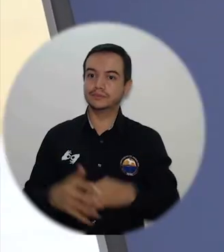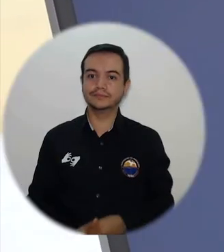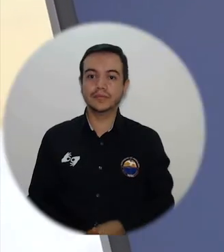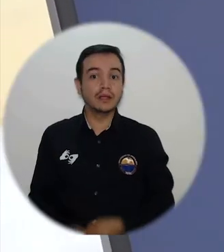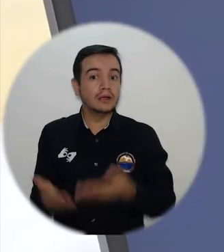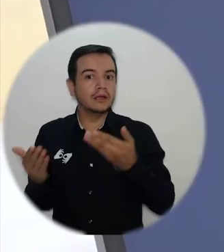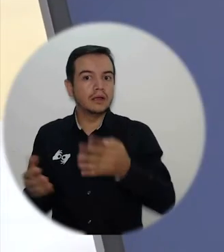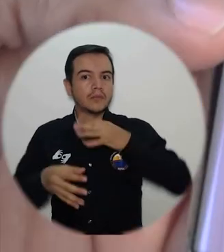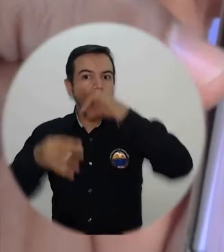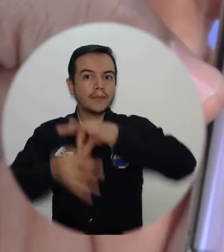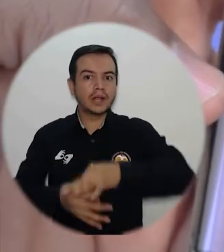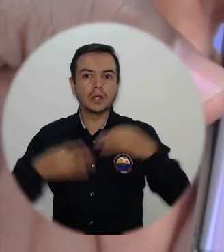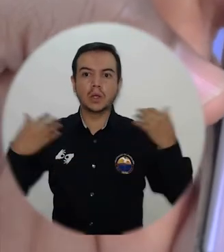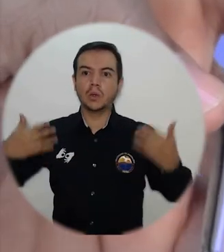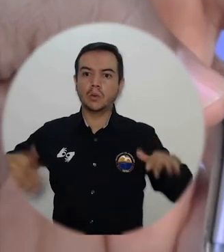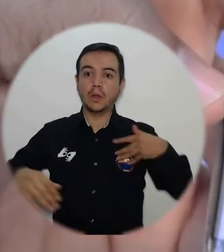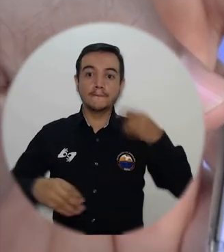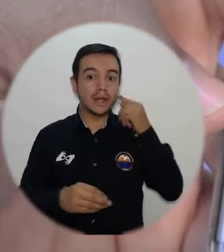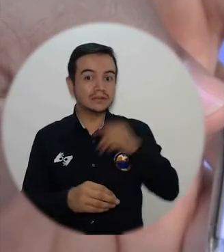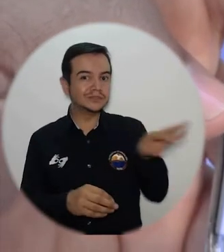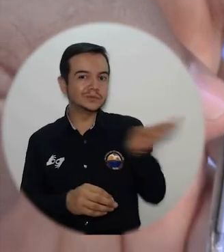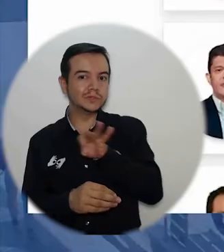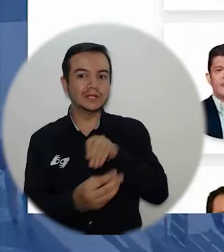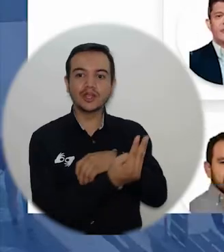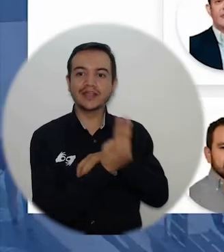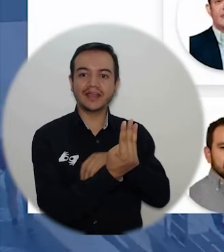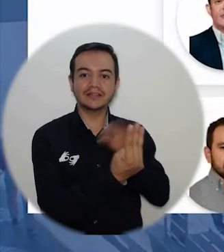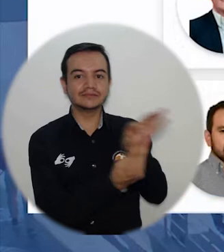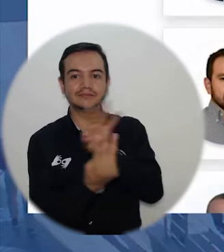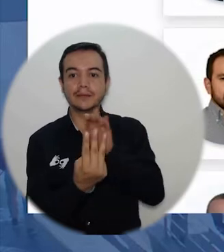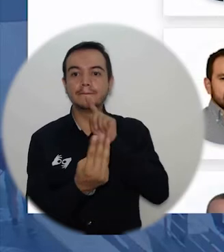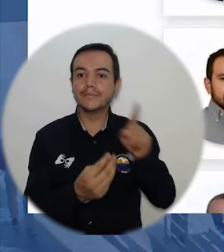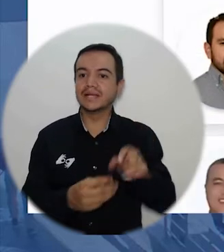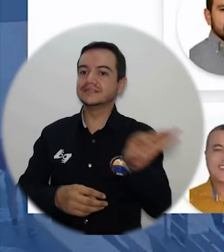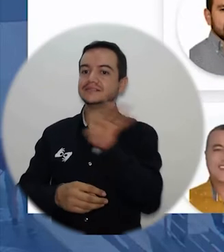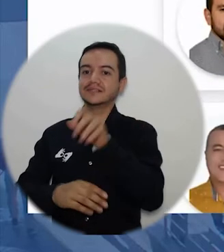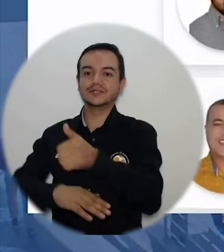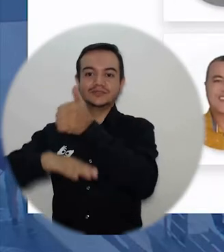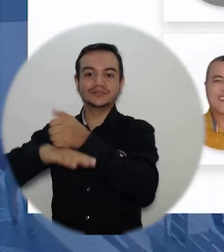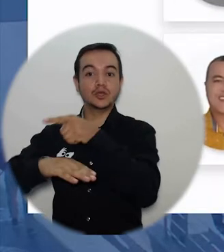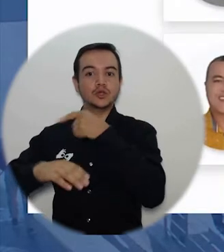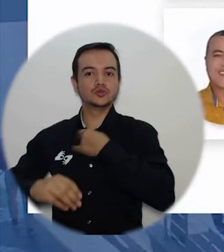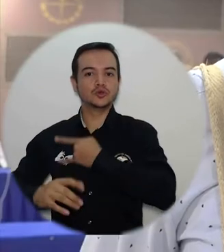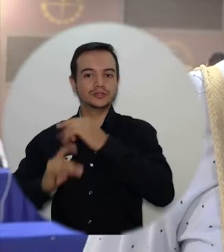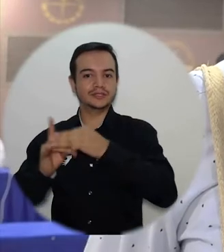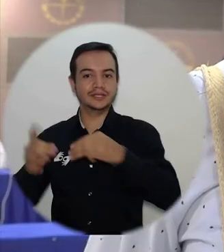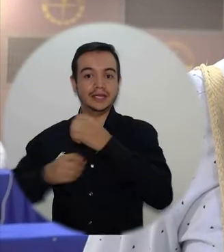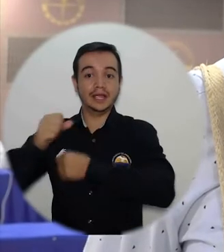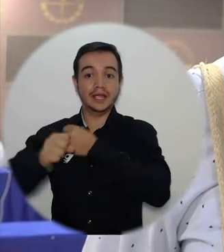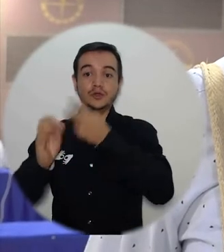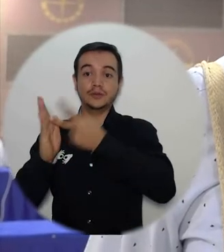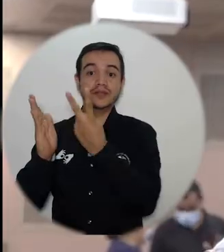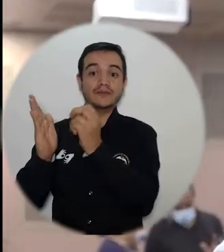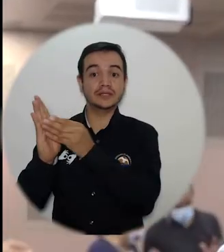precedentes se desarrolló la consulta para la selección de la Terna para designación del rector de la Universidad del Magdalena periodo 2020-2024. Ha sido una